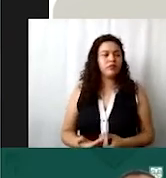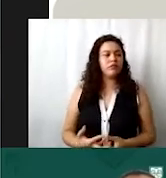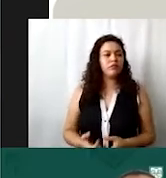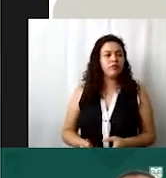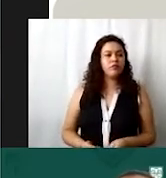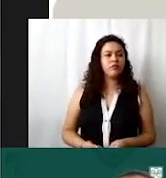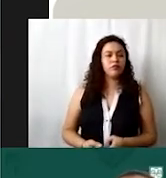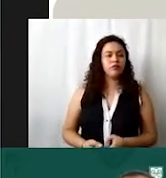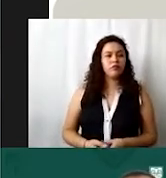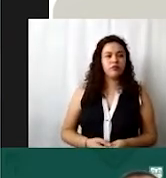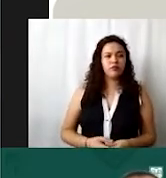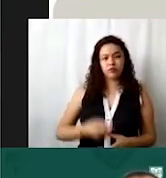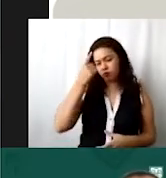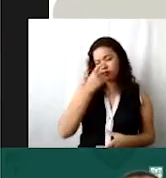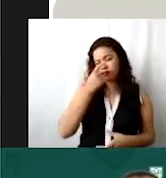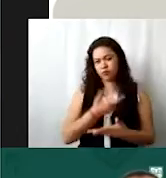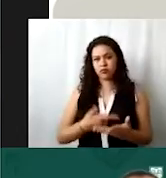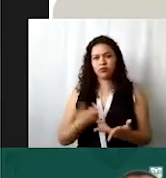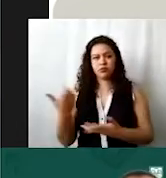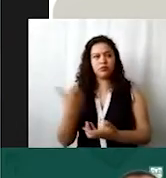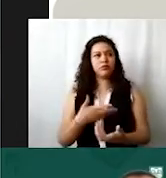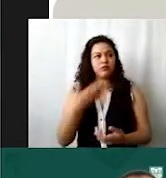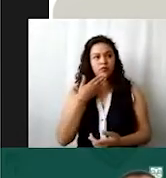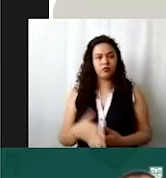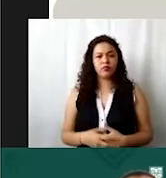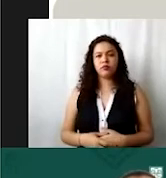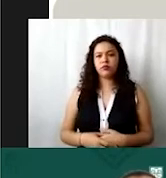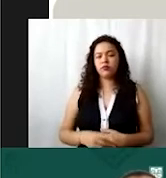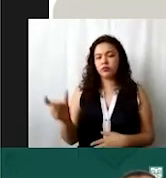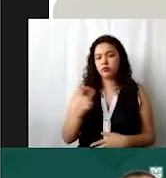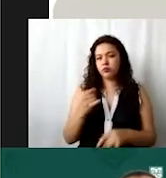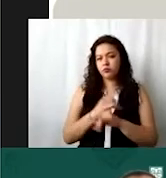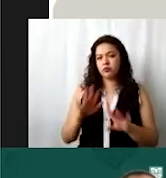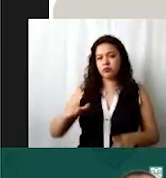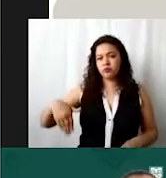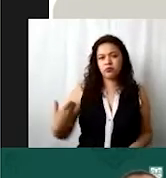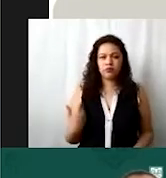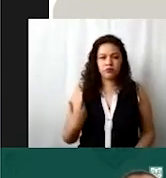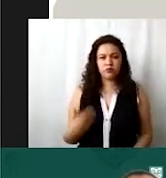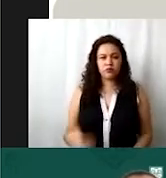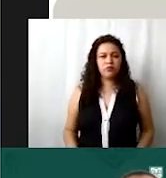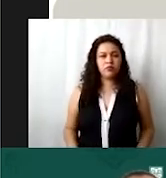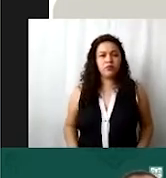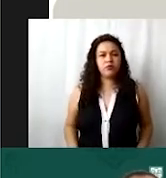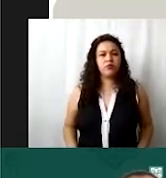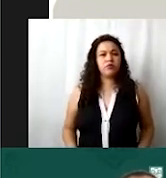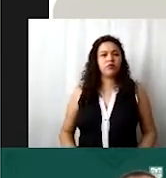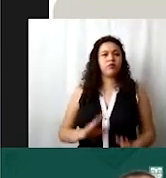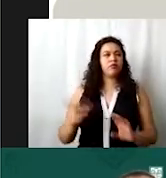cuenta para el presupuesto correspondiente cuando guardamos esta información en automático